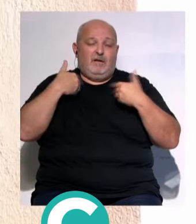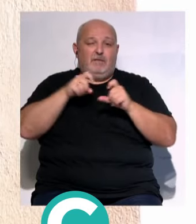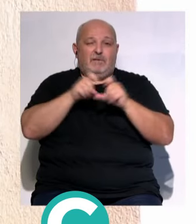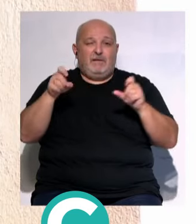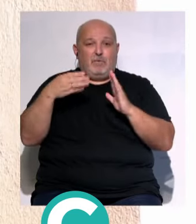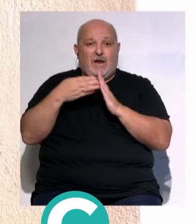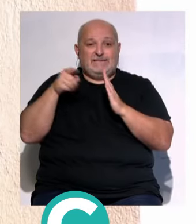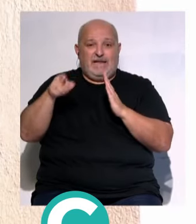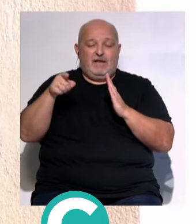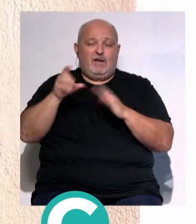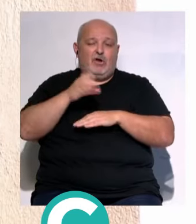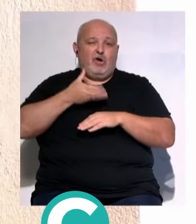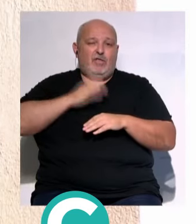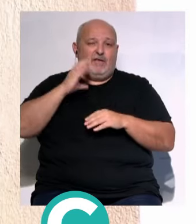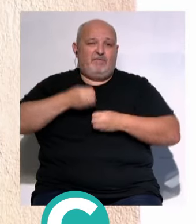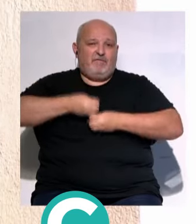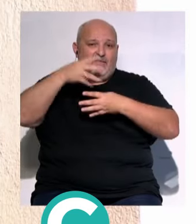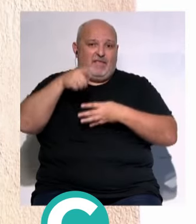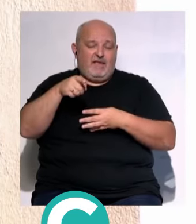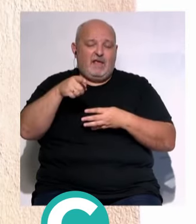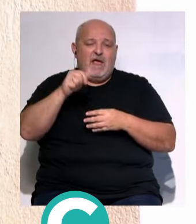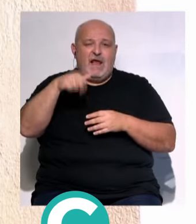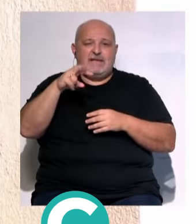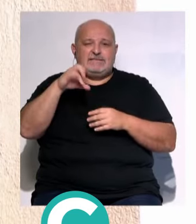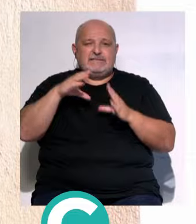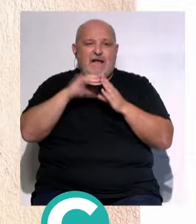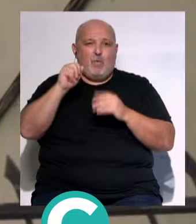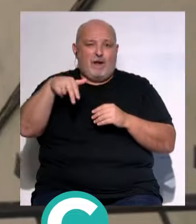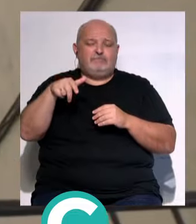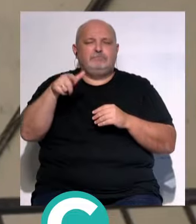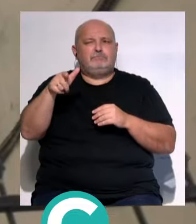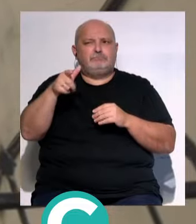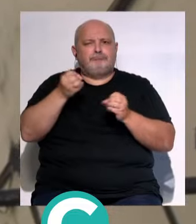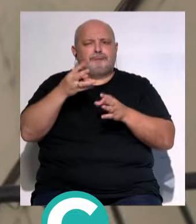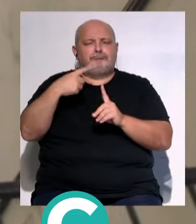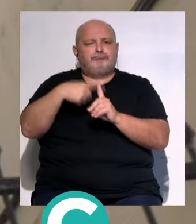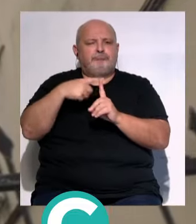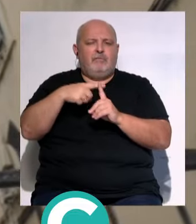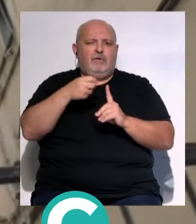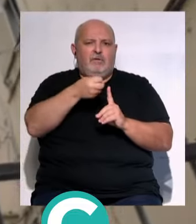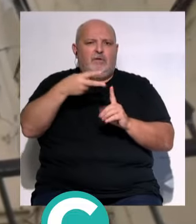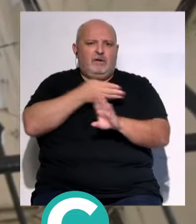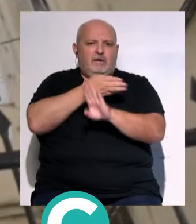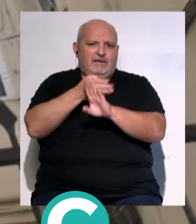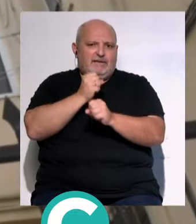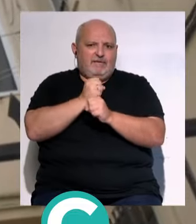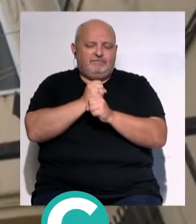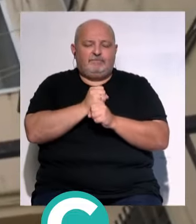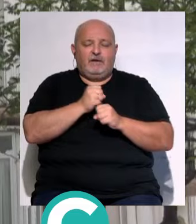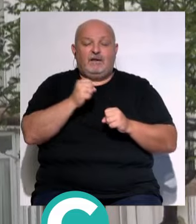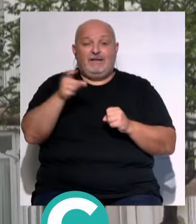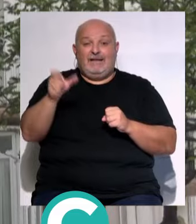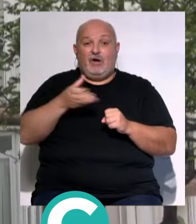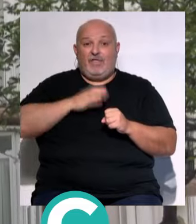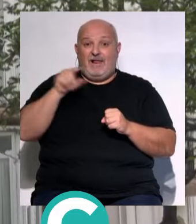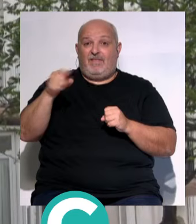empresa municipal... ...y concejal de Vivienda y Desarrollo Sostenible... ...Ana San Juan... ...ha realizado un balance positivo... ...del trabajo realizado. San Juan ha